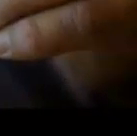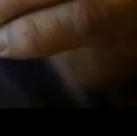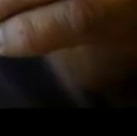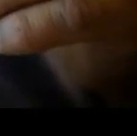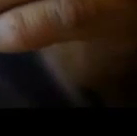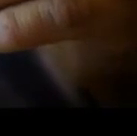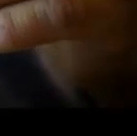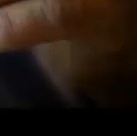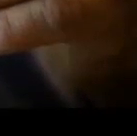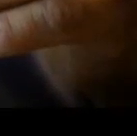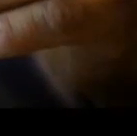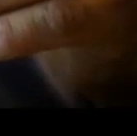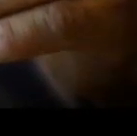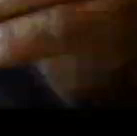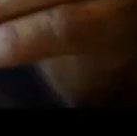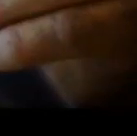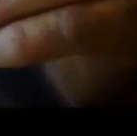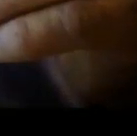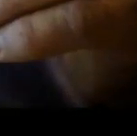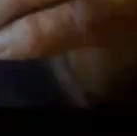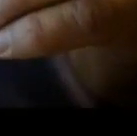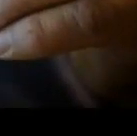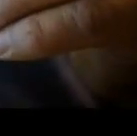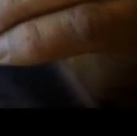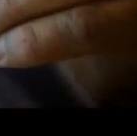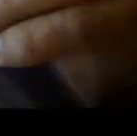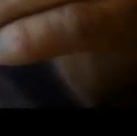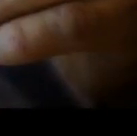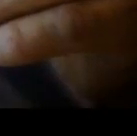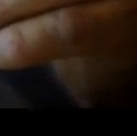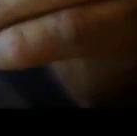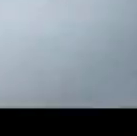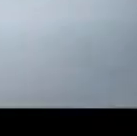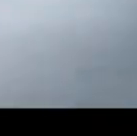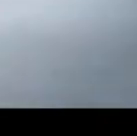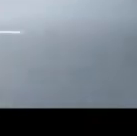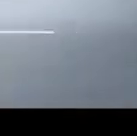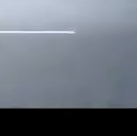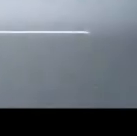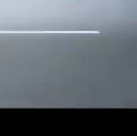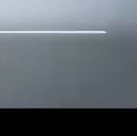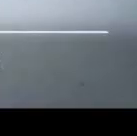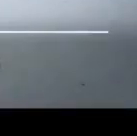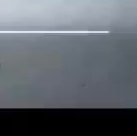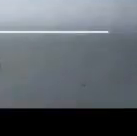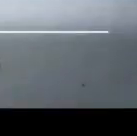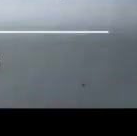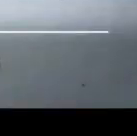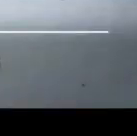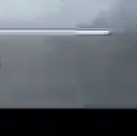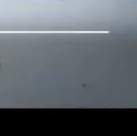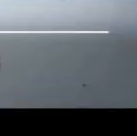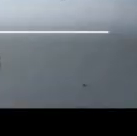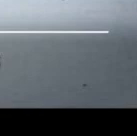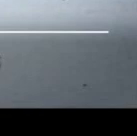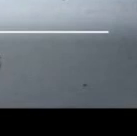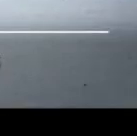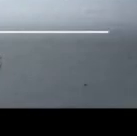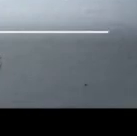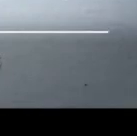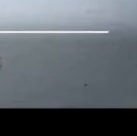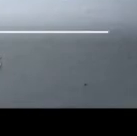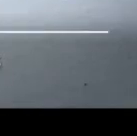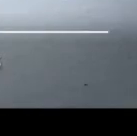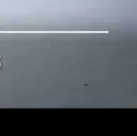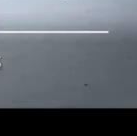Campeonato nacional Que se dio En Puerto Viejo La raqueta